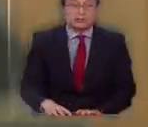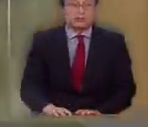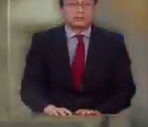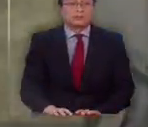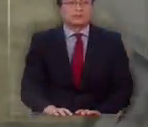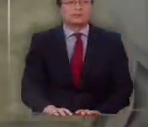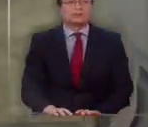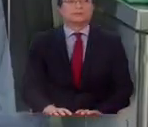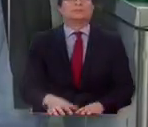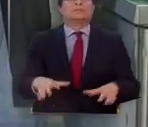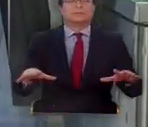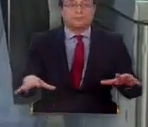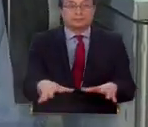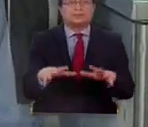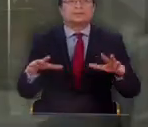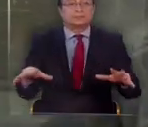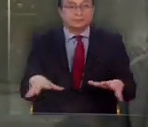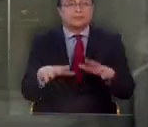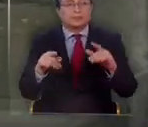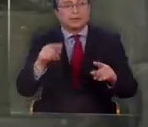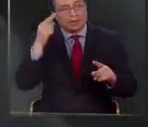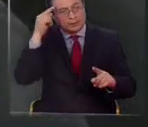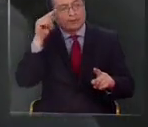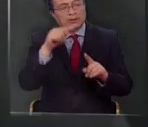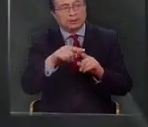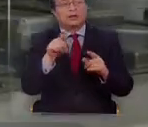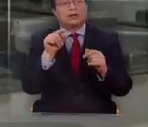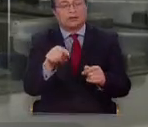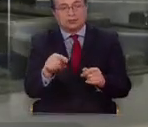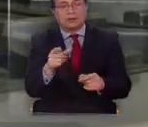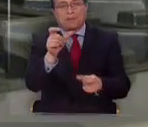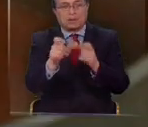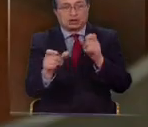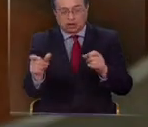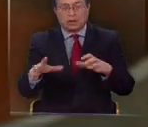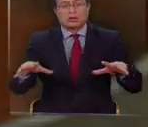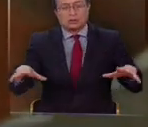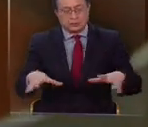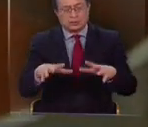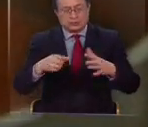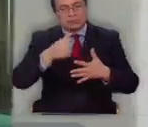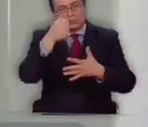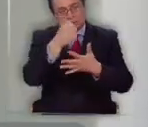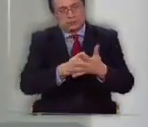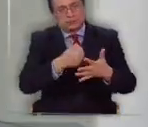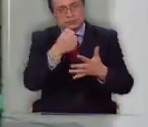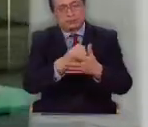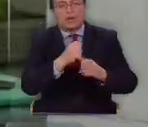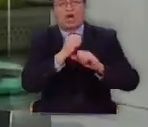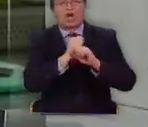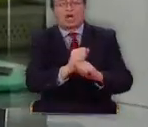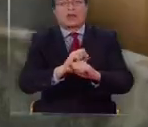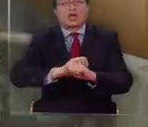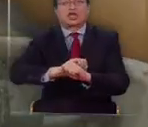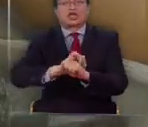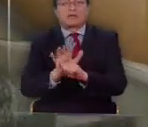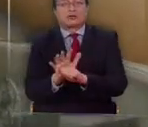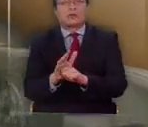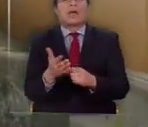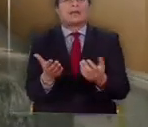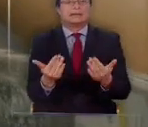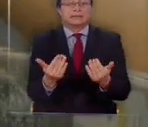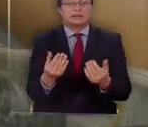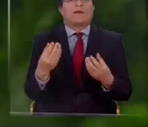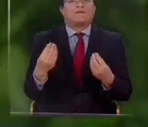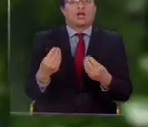Se enmeran en sus preparaciones que saben irán a gente que está en la primera línea del combate contra el coronavirus, que necesita